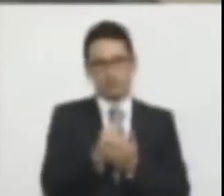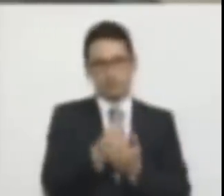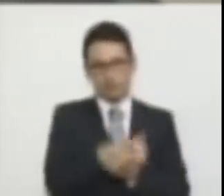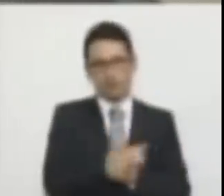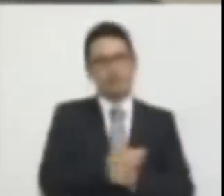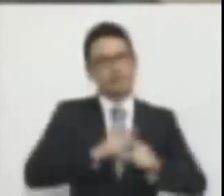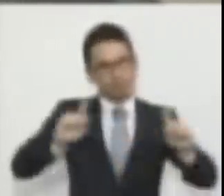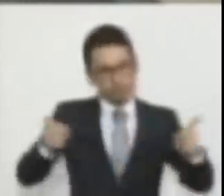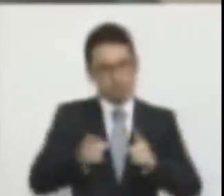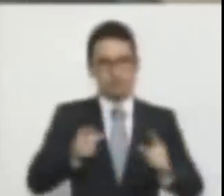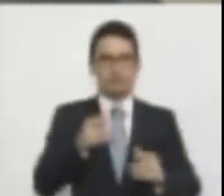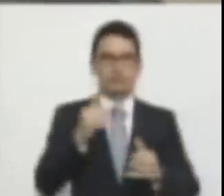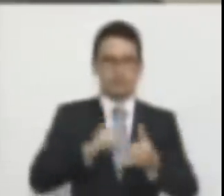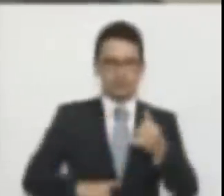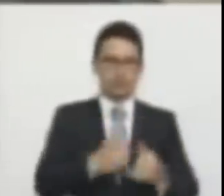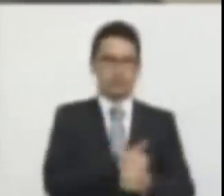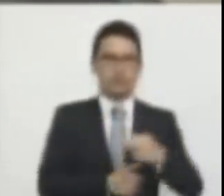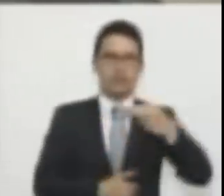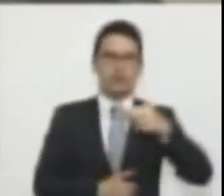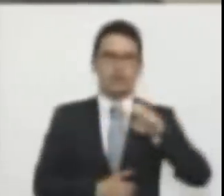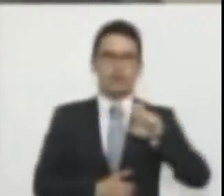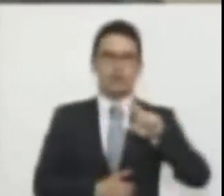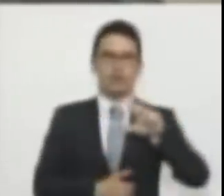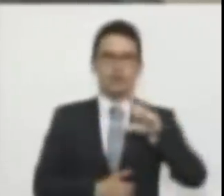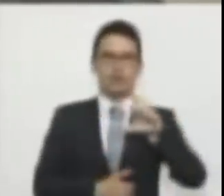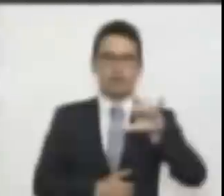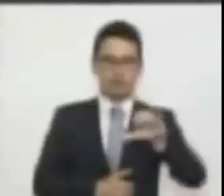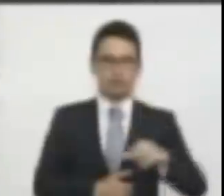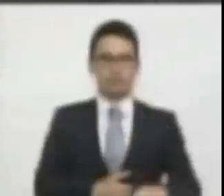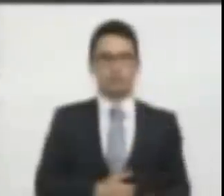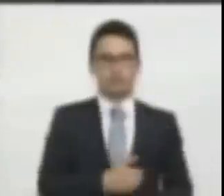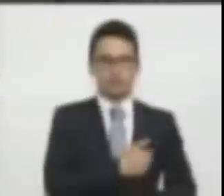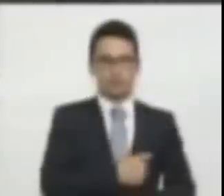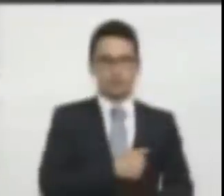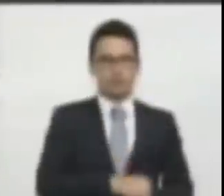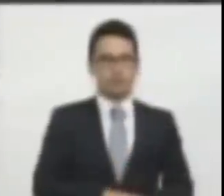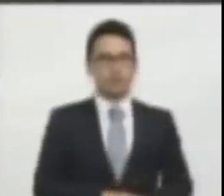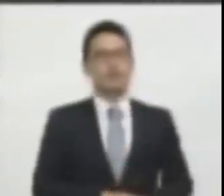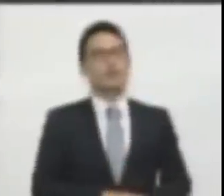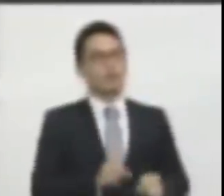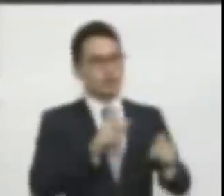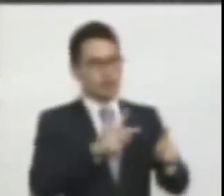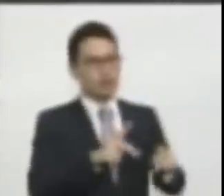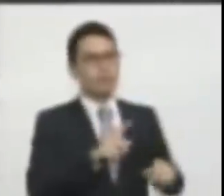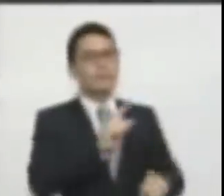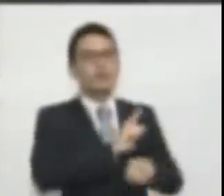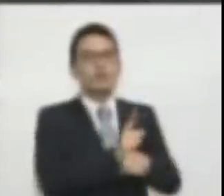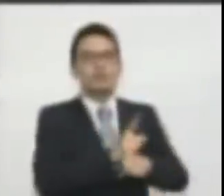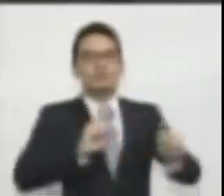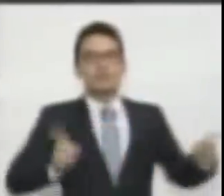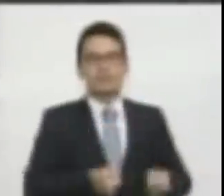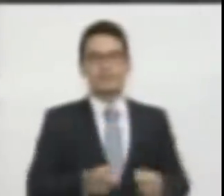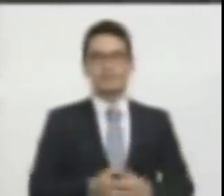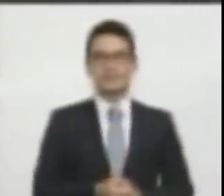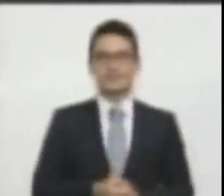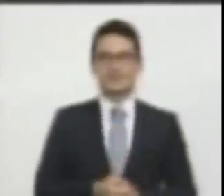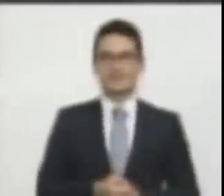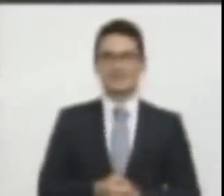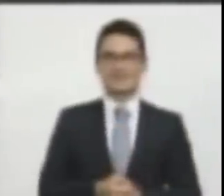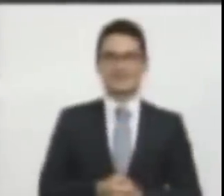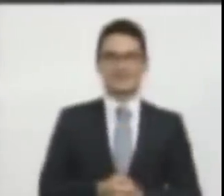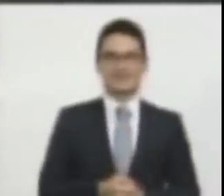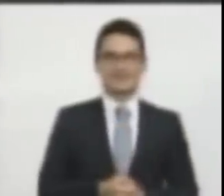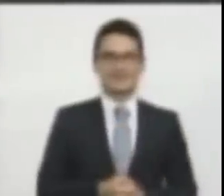Termina la intervención, senador Gerlín. Ya, tú es la palabra. Lo ayudo, presidente, en unos pocos minutos. Mire, mire.